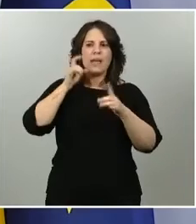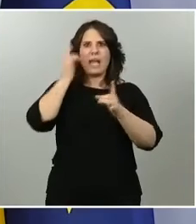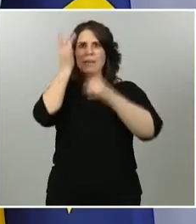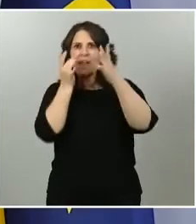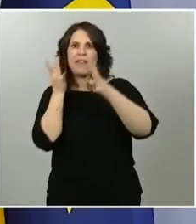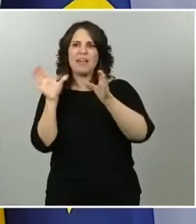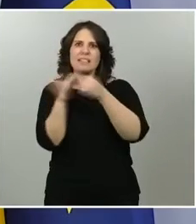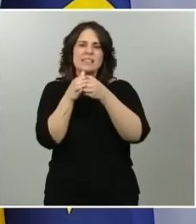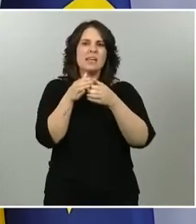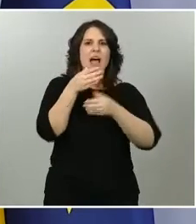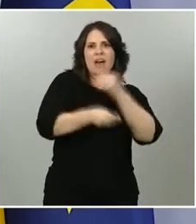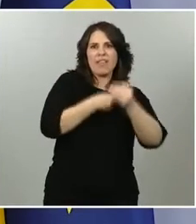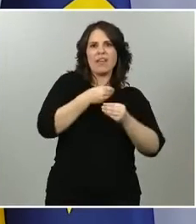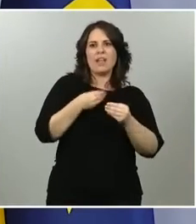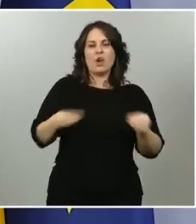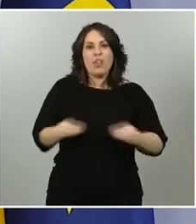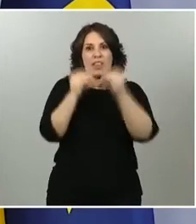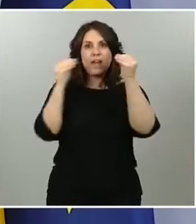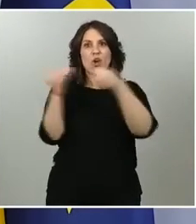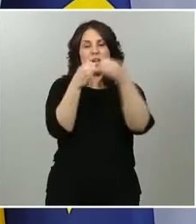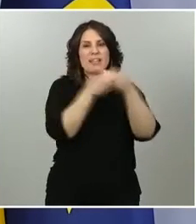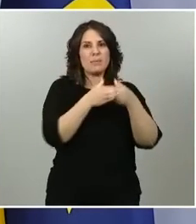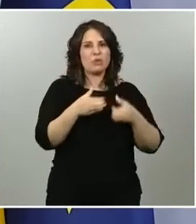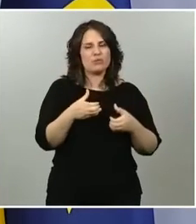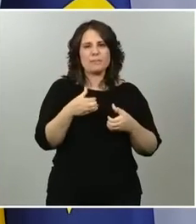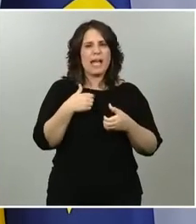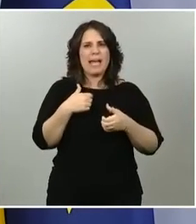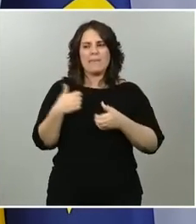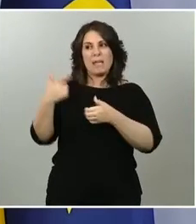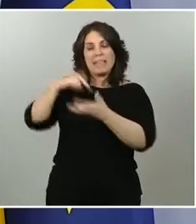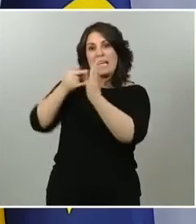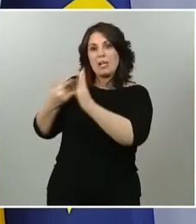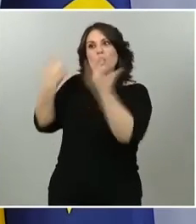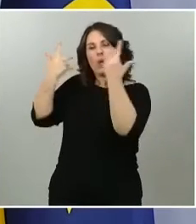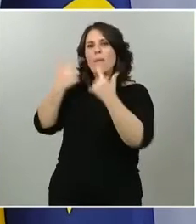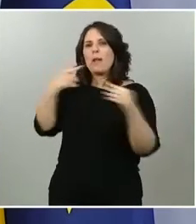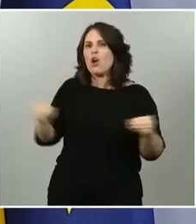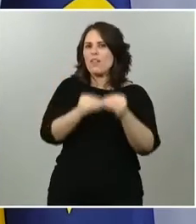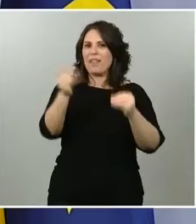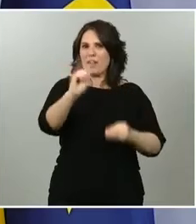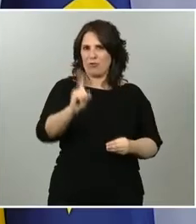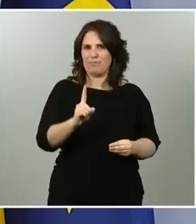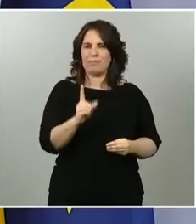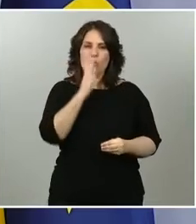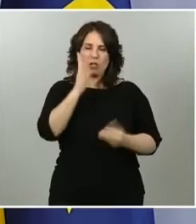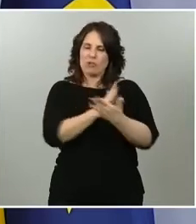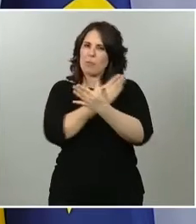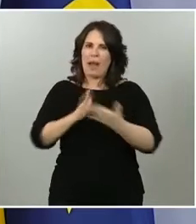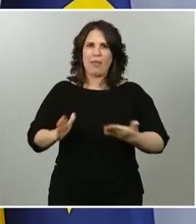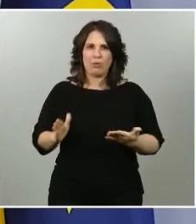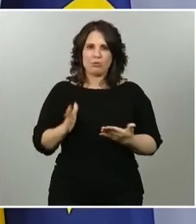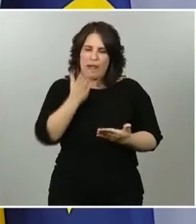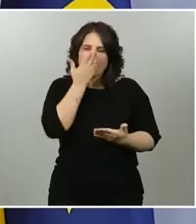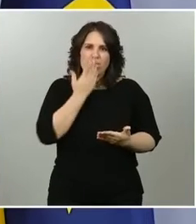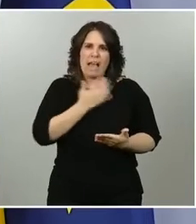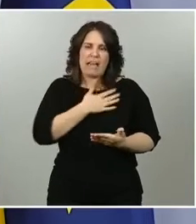en el espacio público distintos colectivos que nos recomiendan los técnicos que es mejor que no coincidan en el espacio público. Entonces, somos, en principio, partidarios de mantenerlas, pero vamos